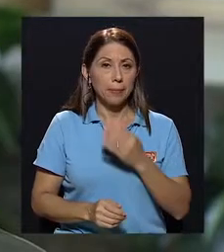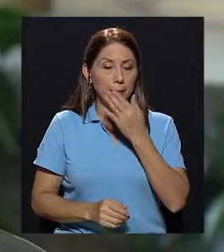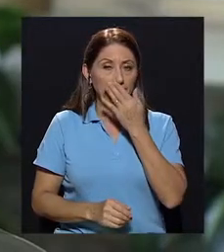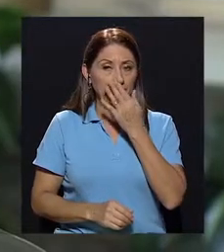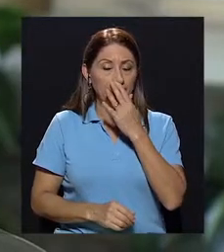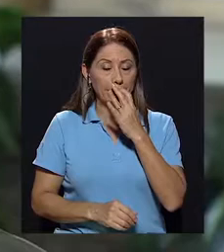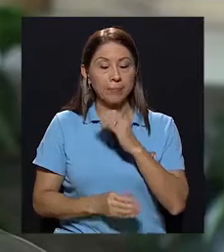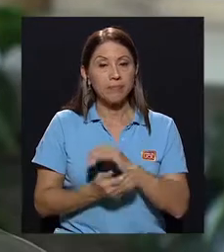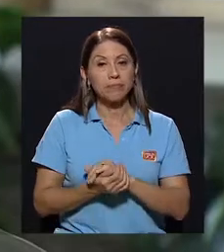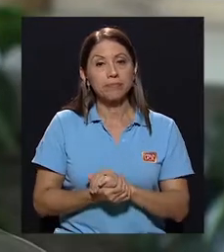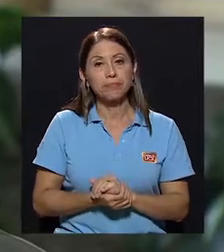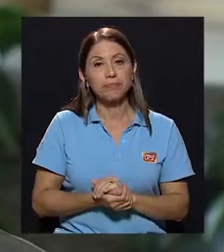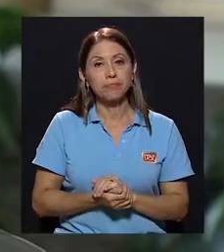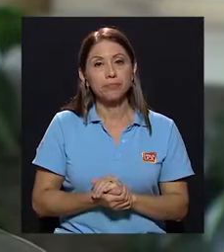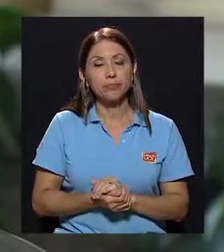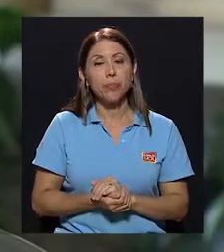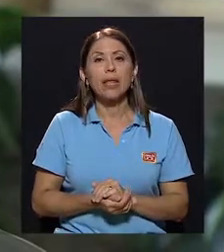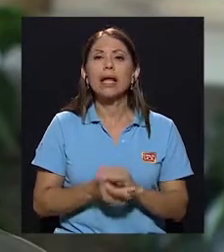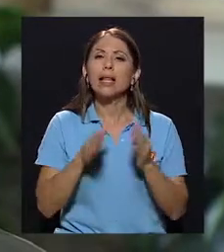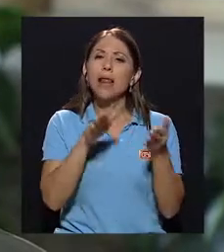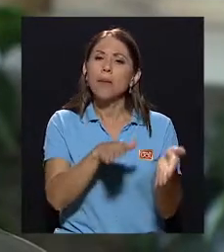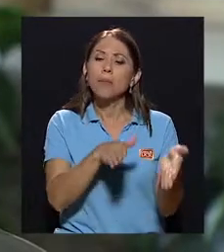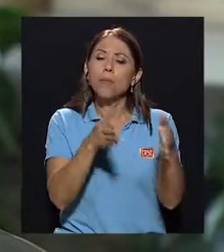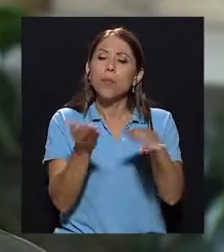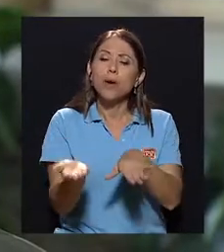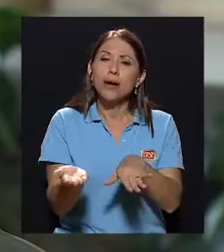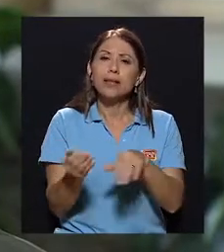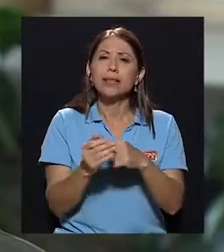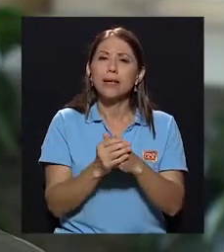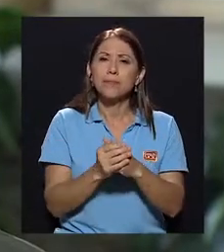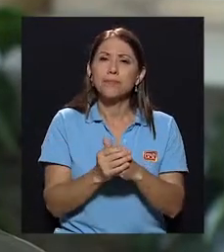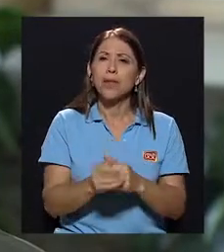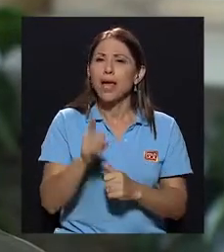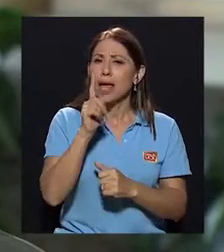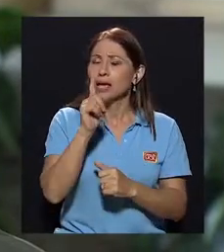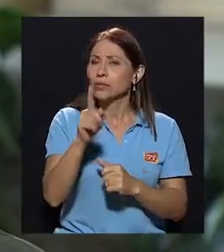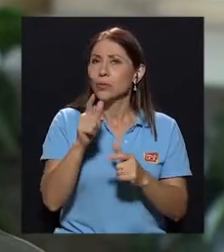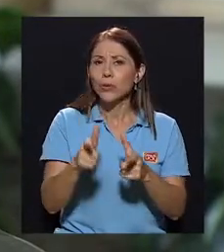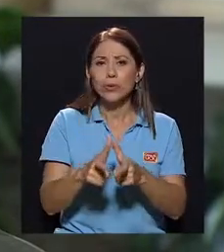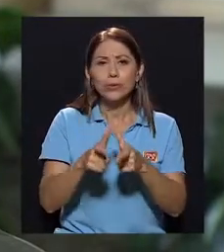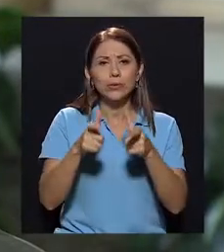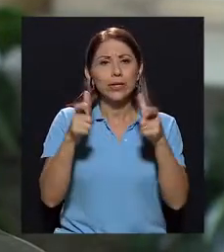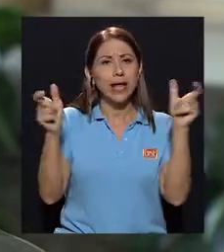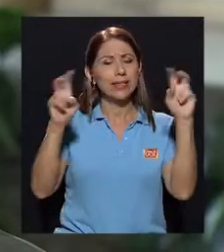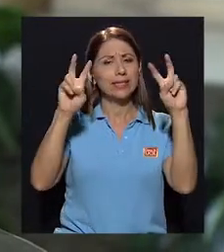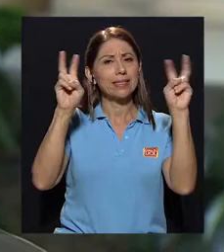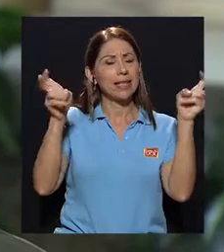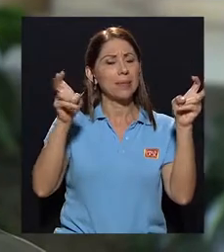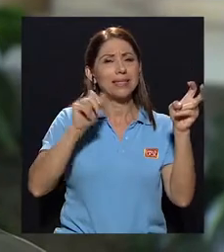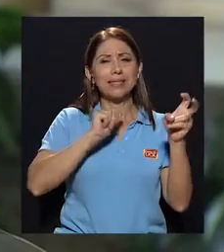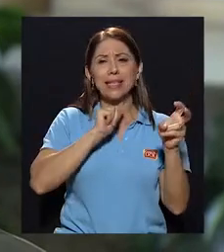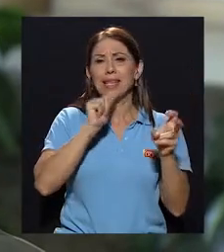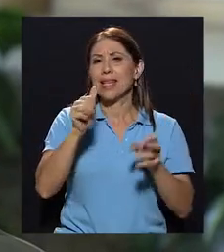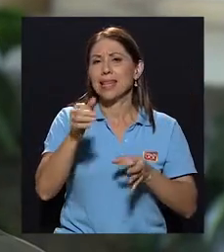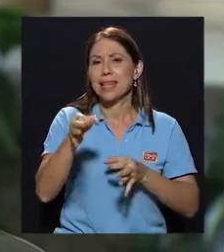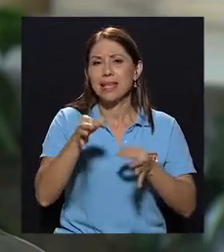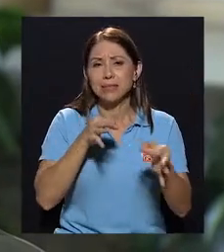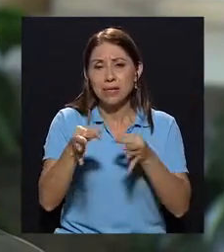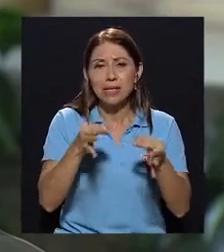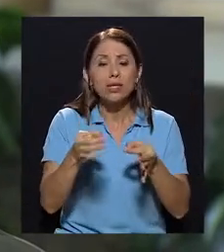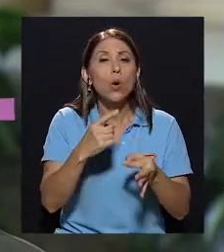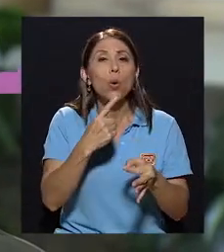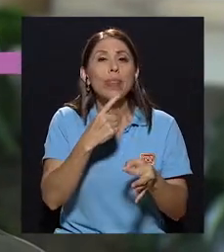La muerte, Fabiola, es, si se quiere, uno de los grandes temas inexplicables o difíciles de